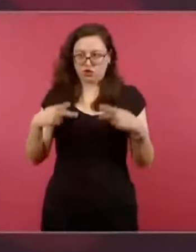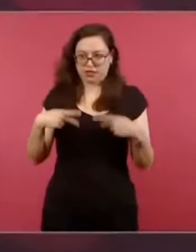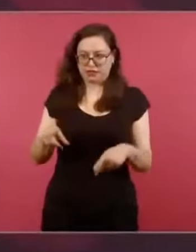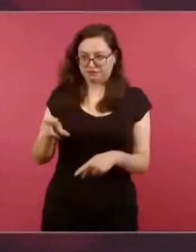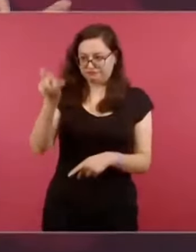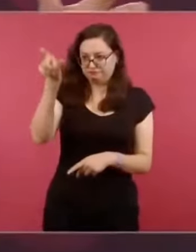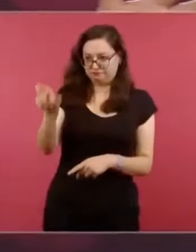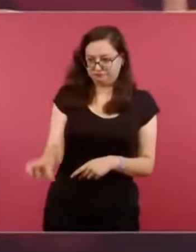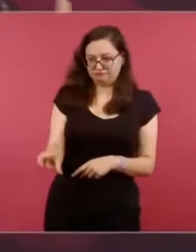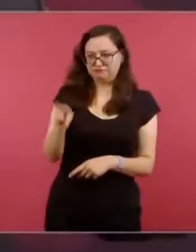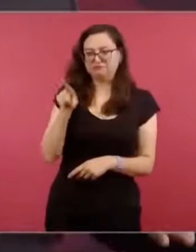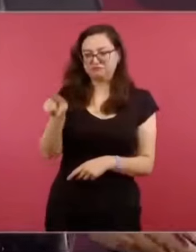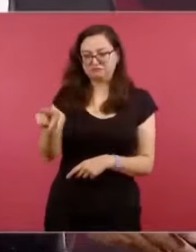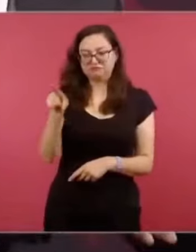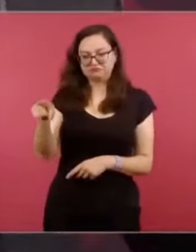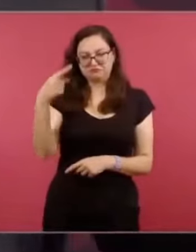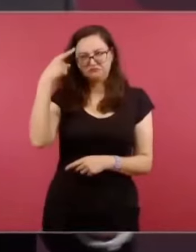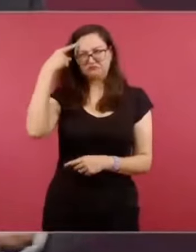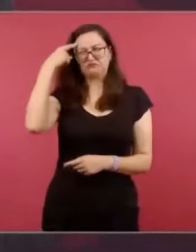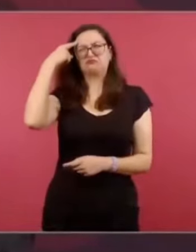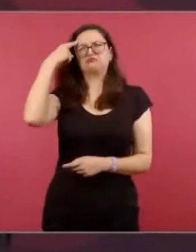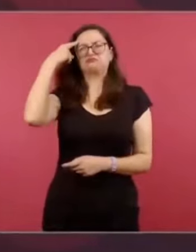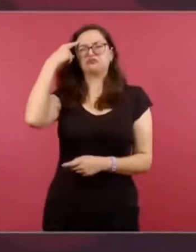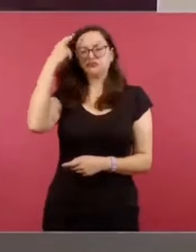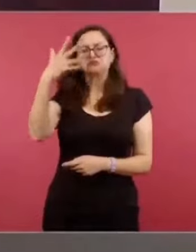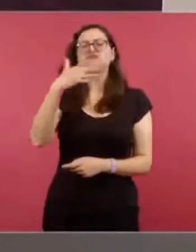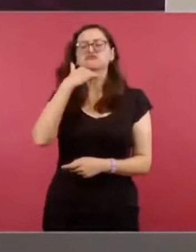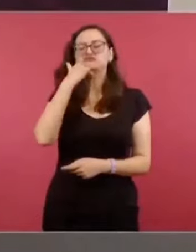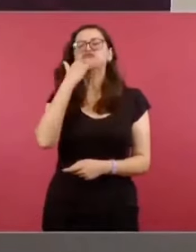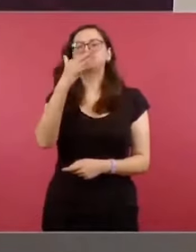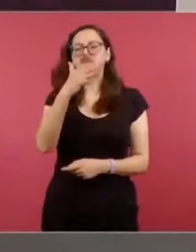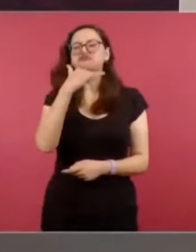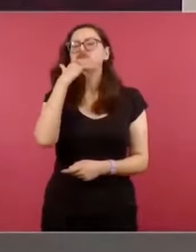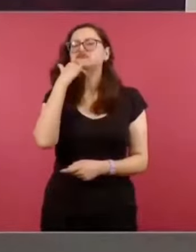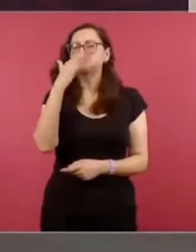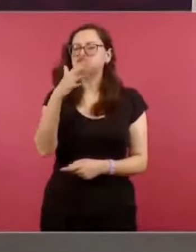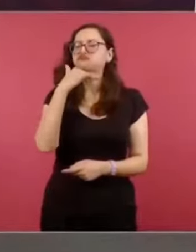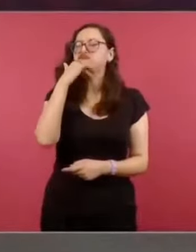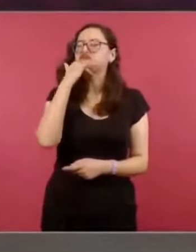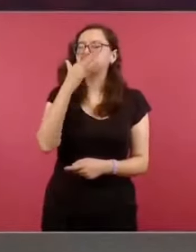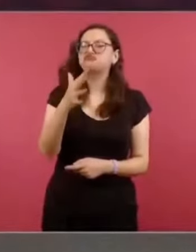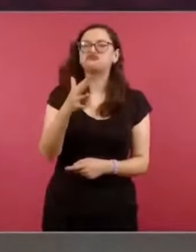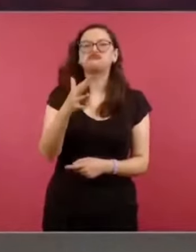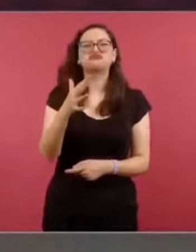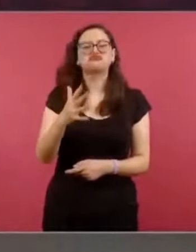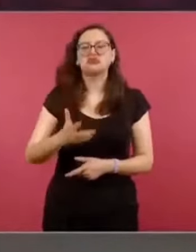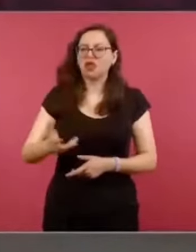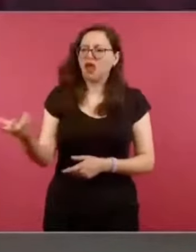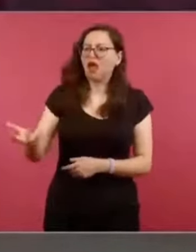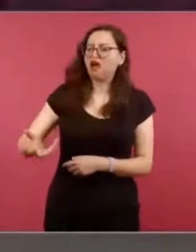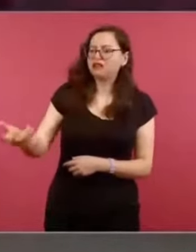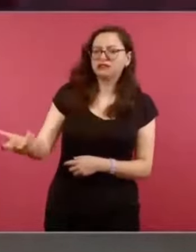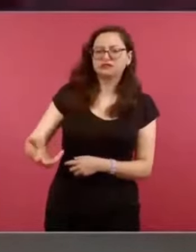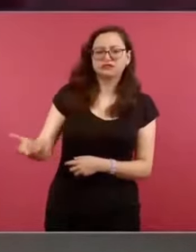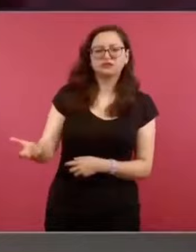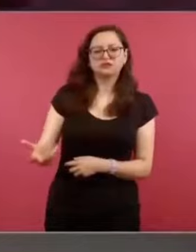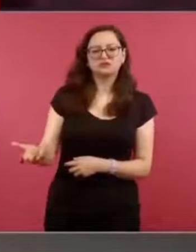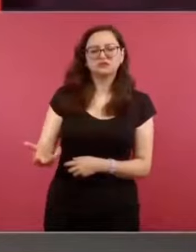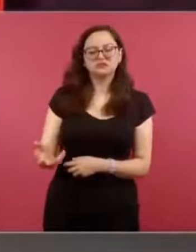un acto de corrupción y luego esa persona